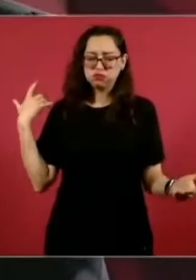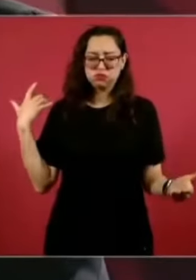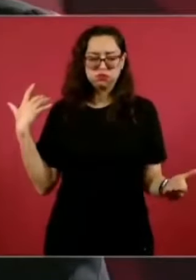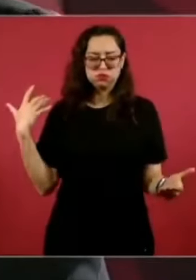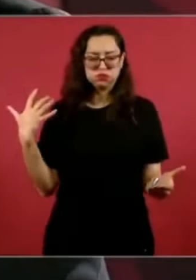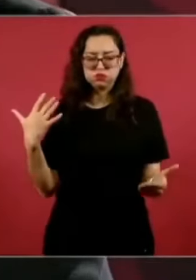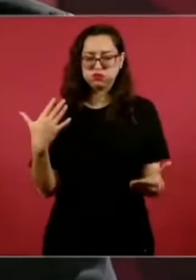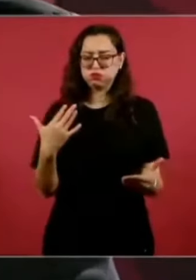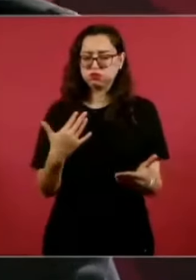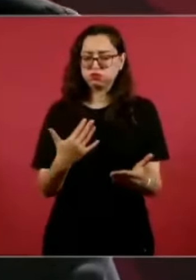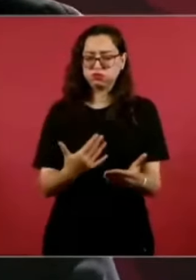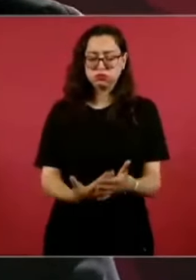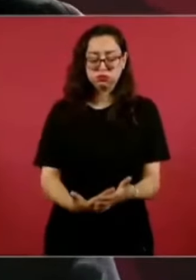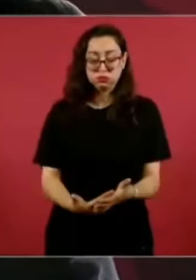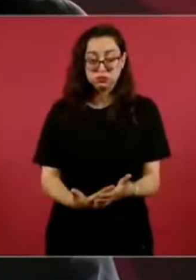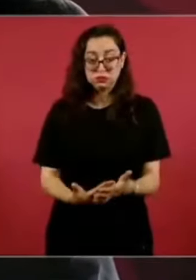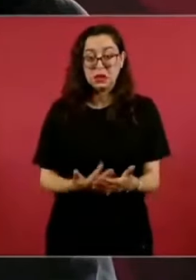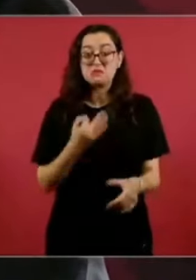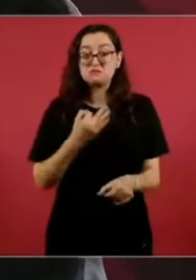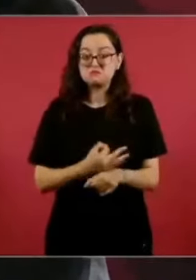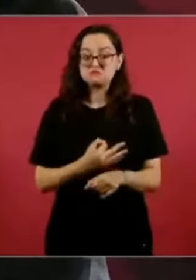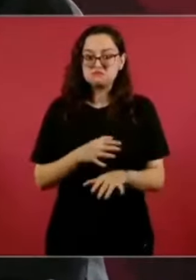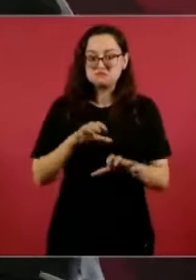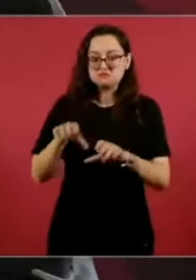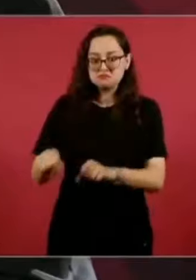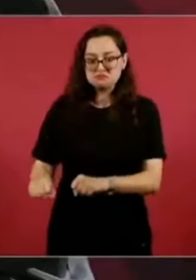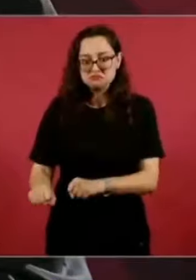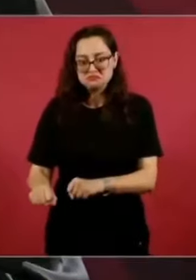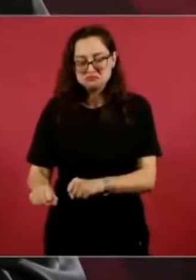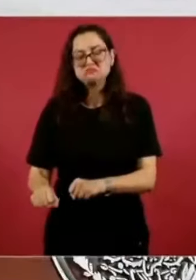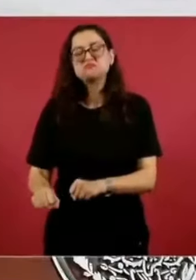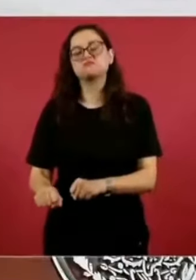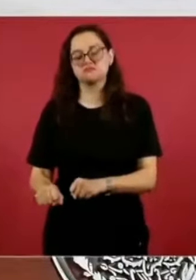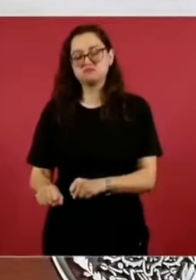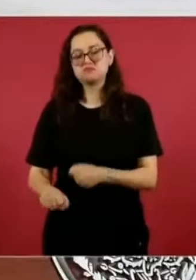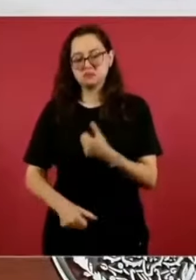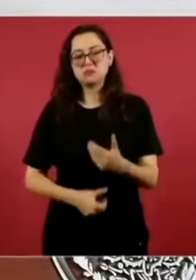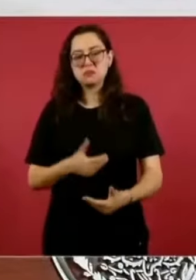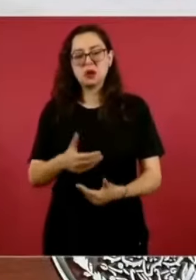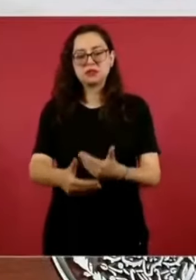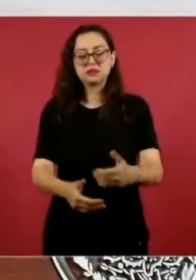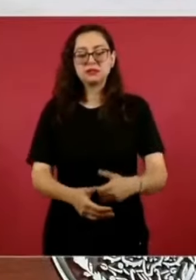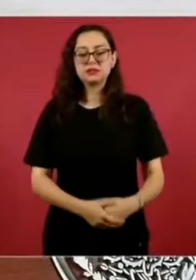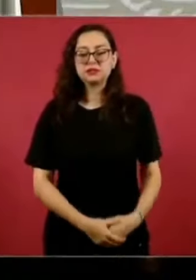y que se haya detenido, pues es un avance.